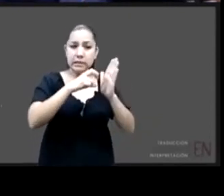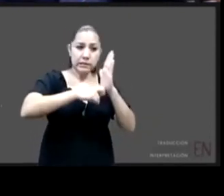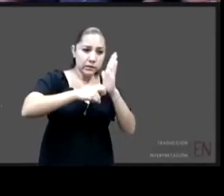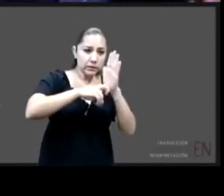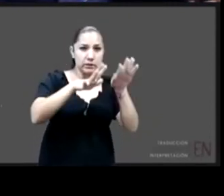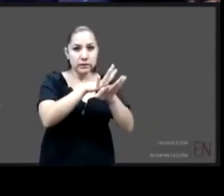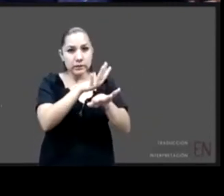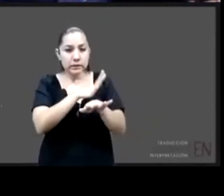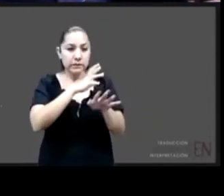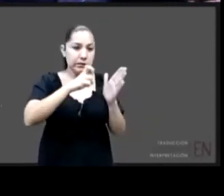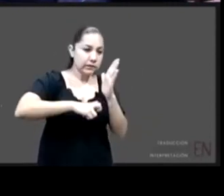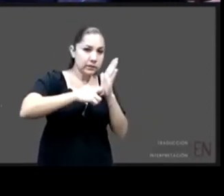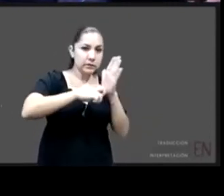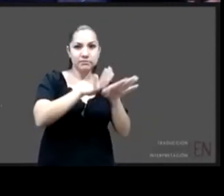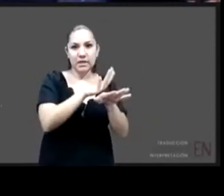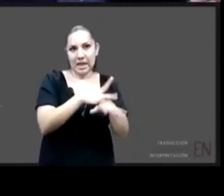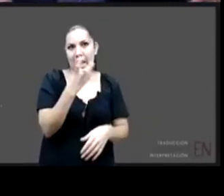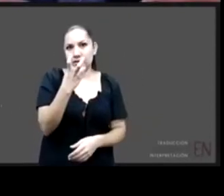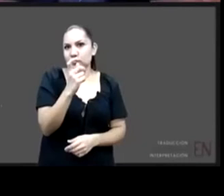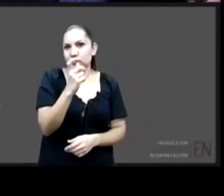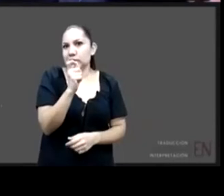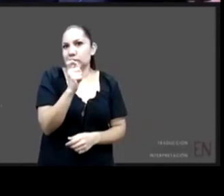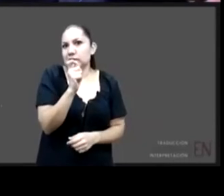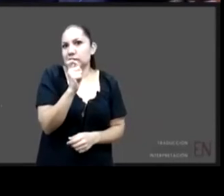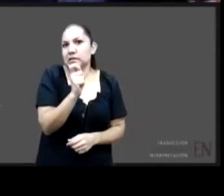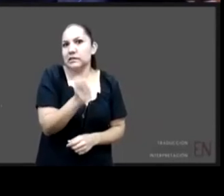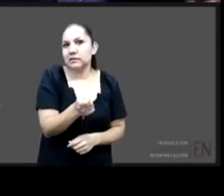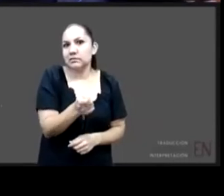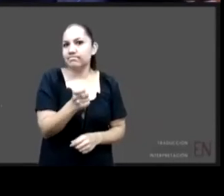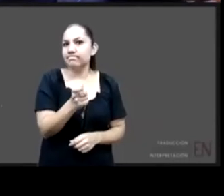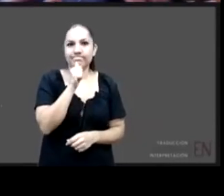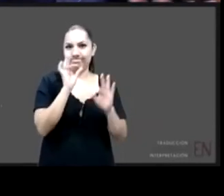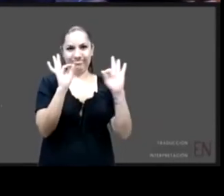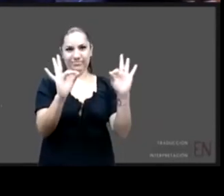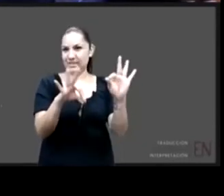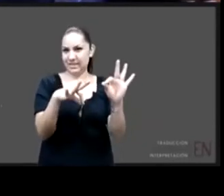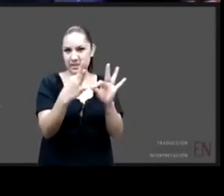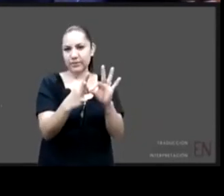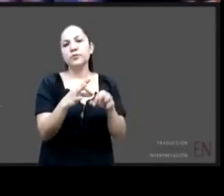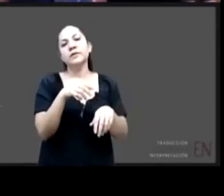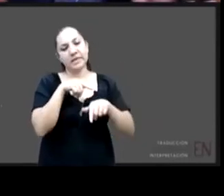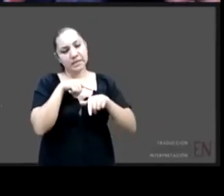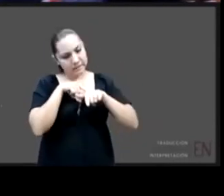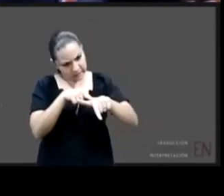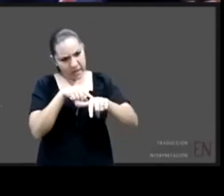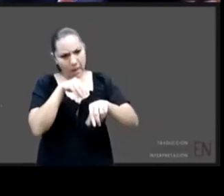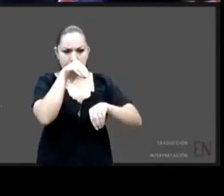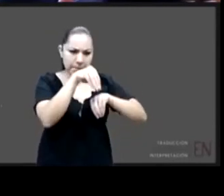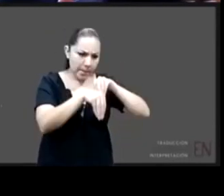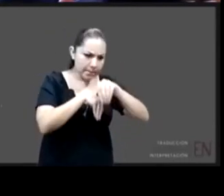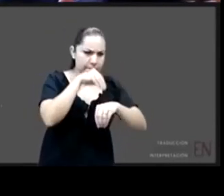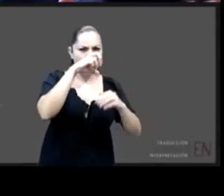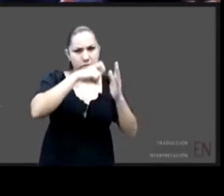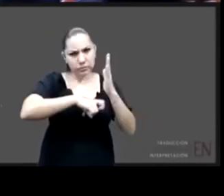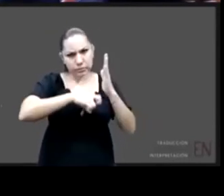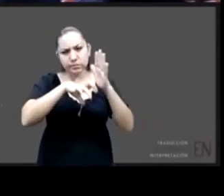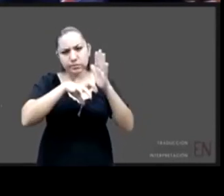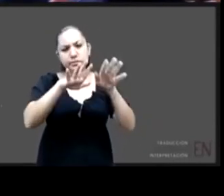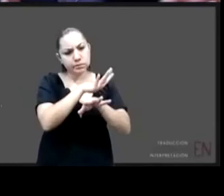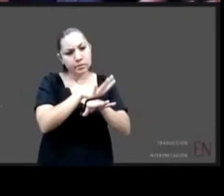sino está en una serie de definiciones y hay que recordar que la ley general tiene sus contrapartes estatales.